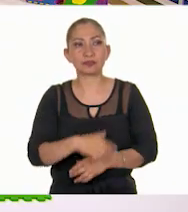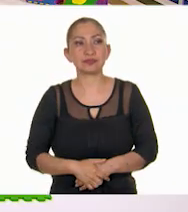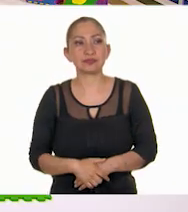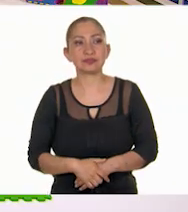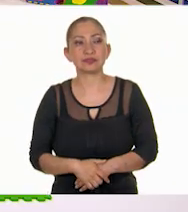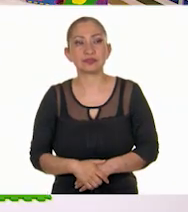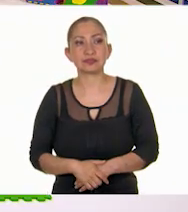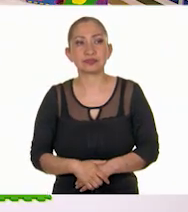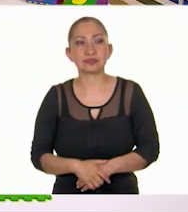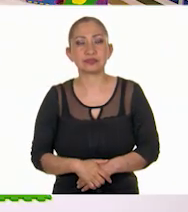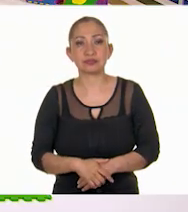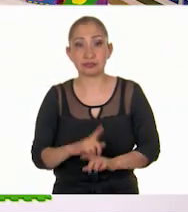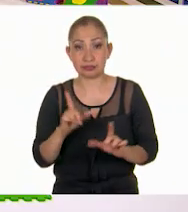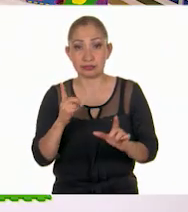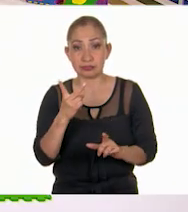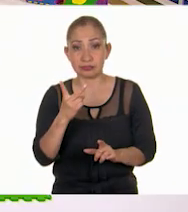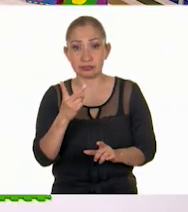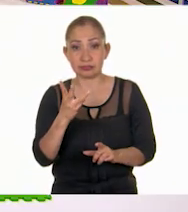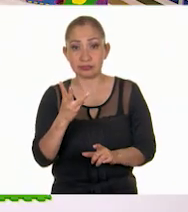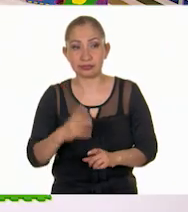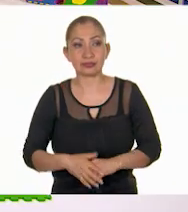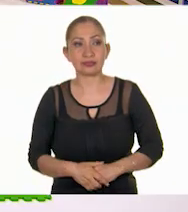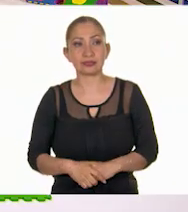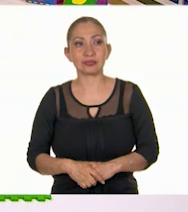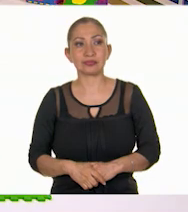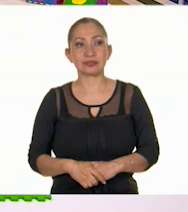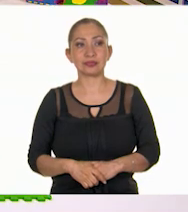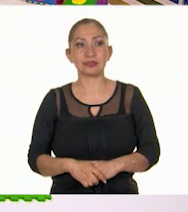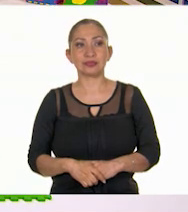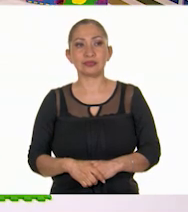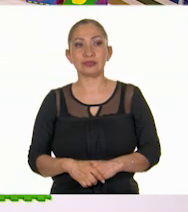Ahí ya está. ya está. ¿Listos? Una, dos, cuatro.